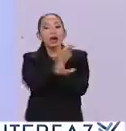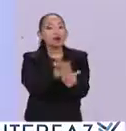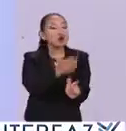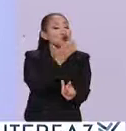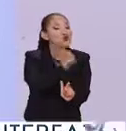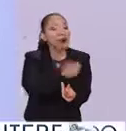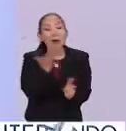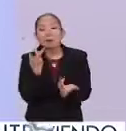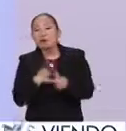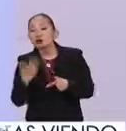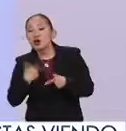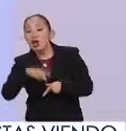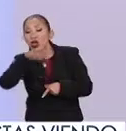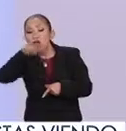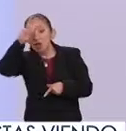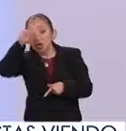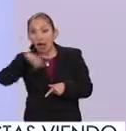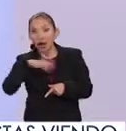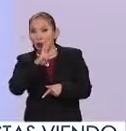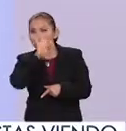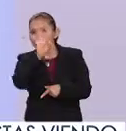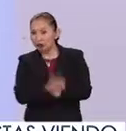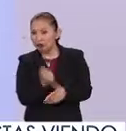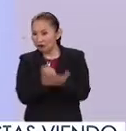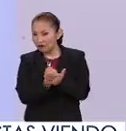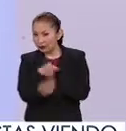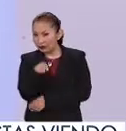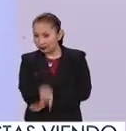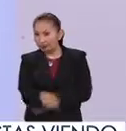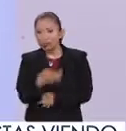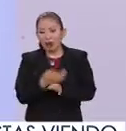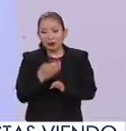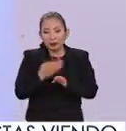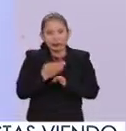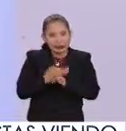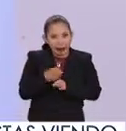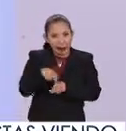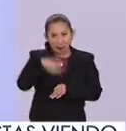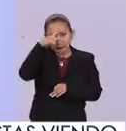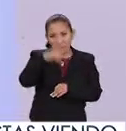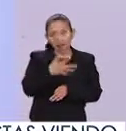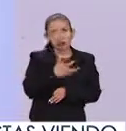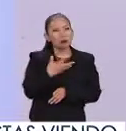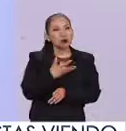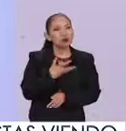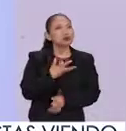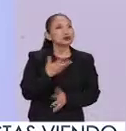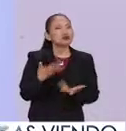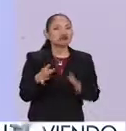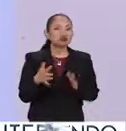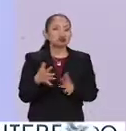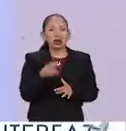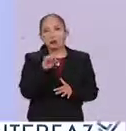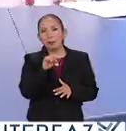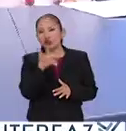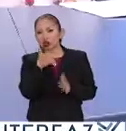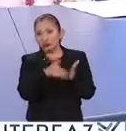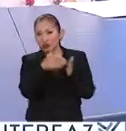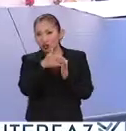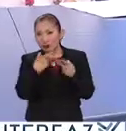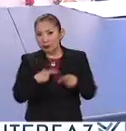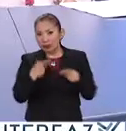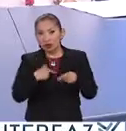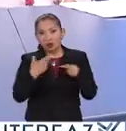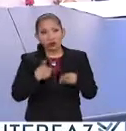de analfabetismo tiene que llegar al 4%. Actualmente en nuestro país tenemos un poco más de 28 millones de